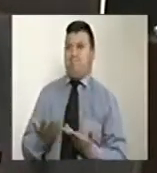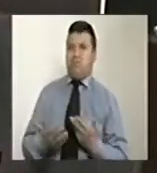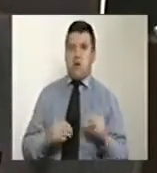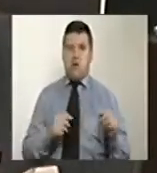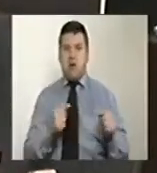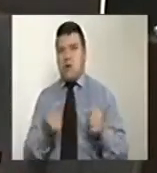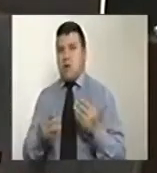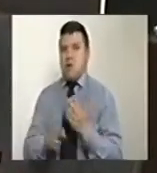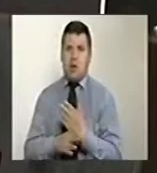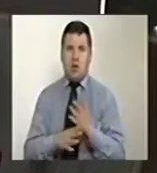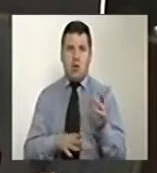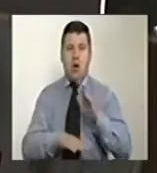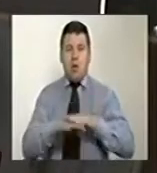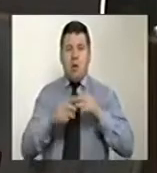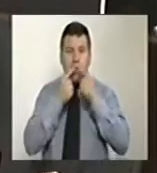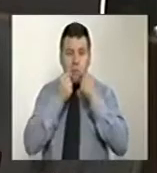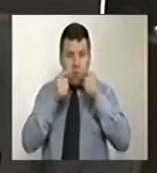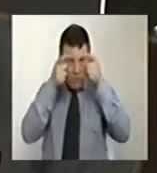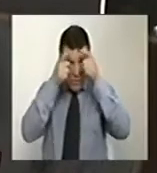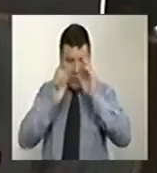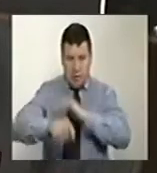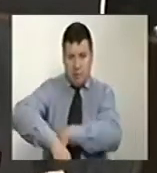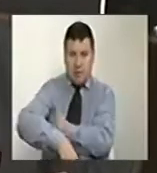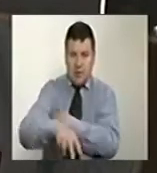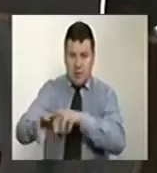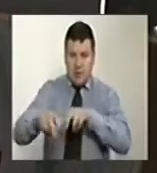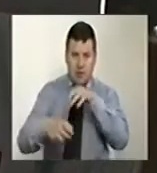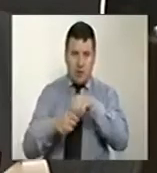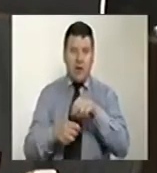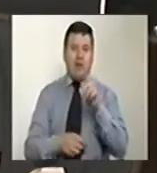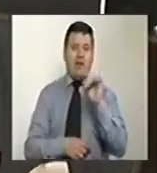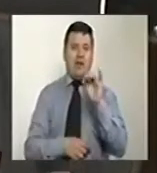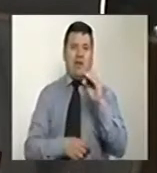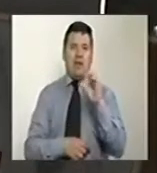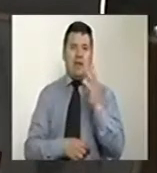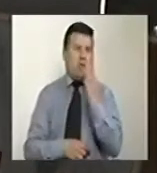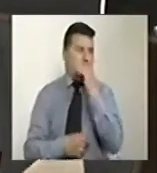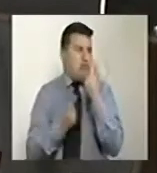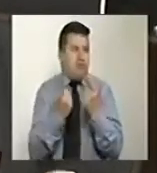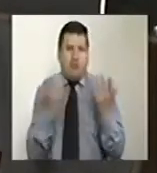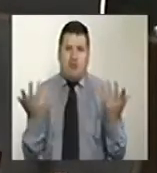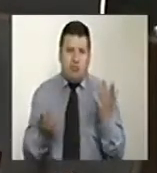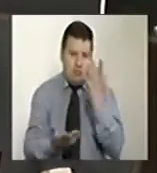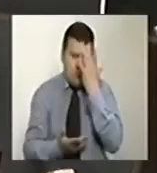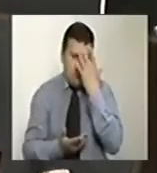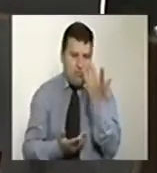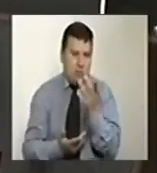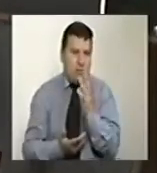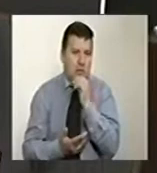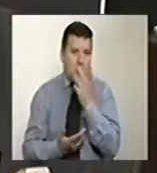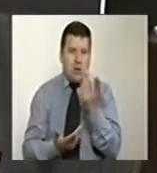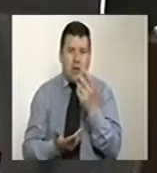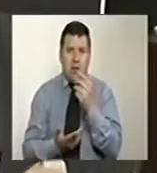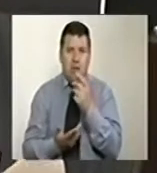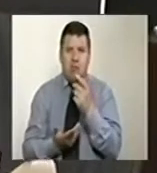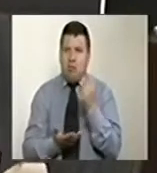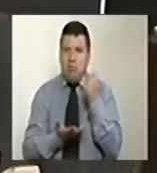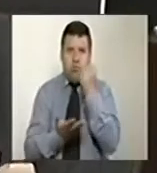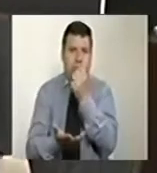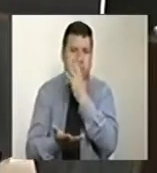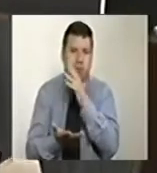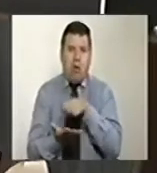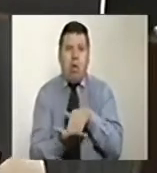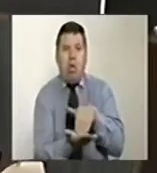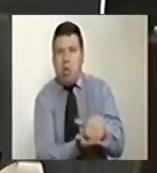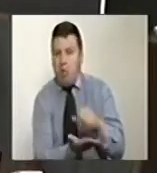disputa de Juan Manuel Santos, el ministro de Agricultura, y FEDEGAN, simplemente porque fue uno de los pacogrevios que no se le